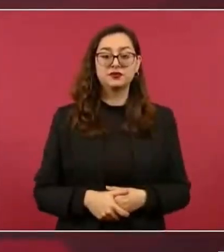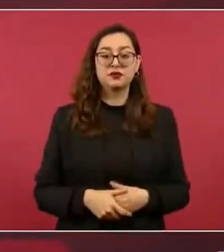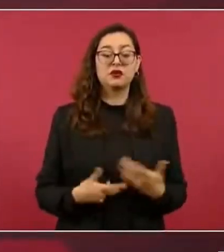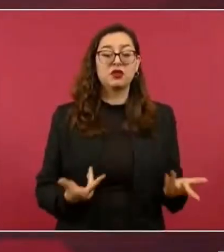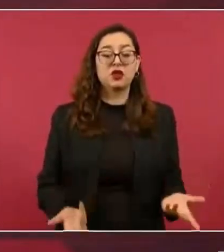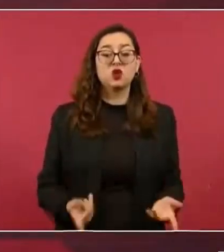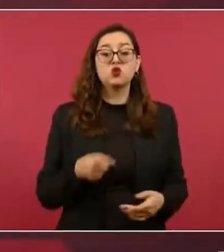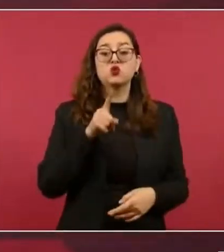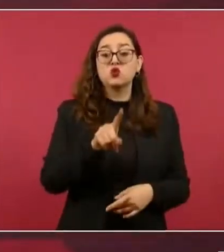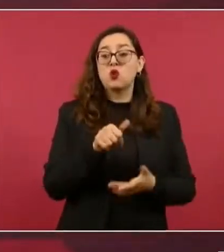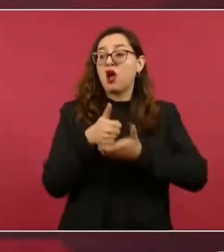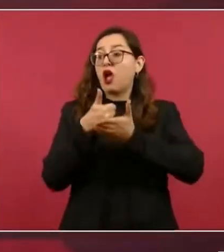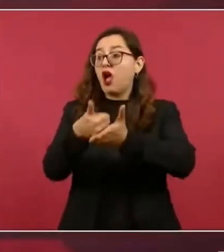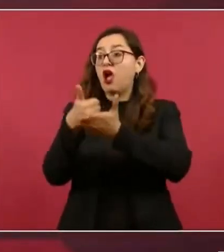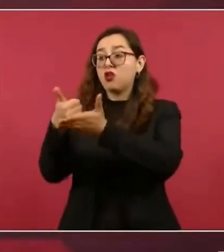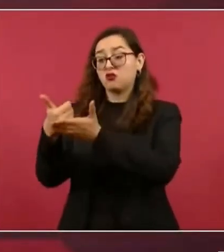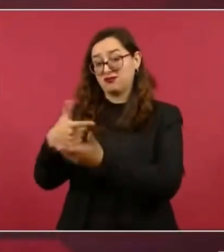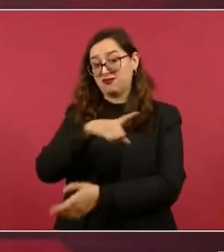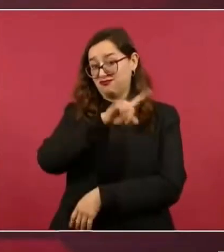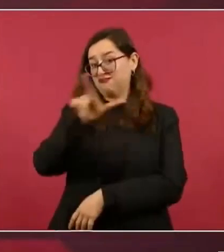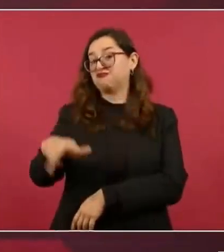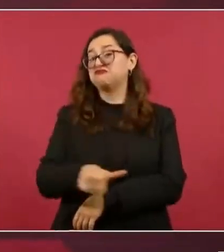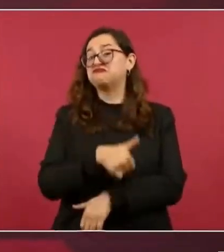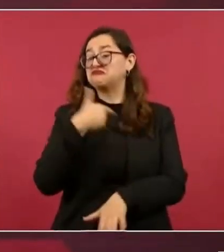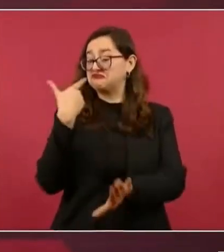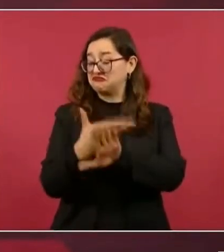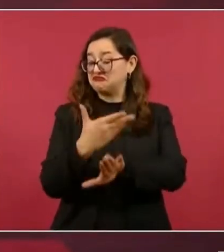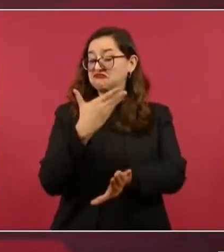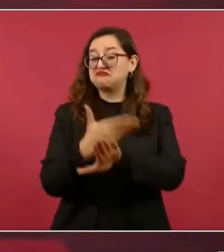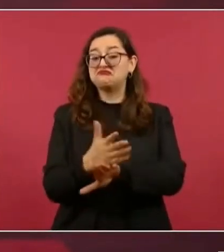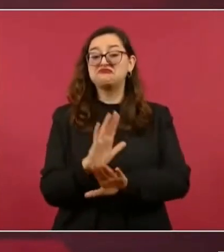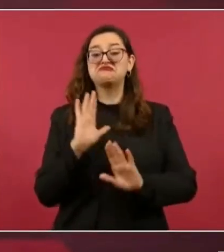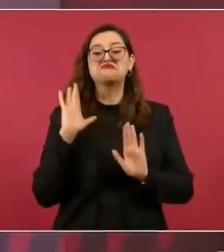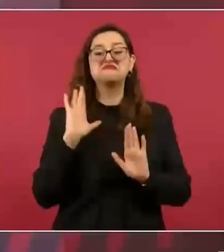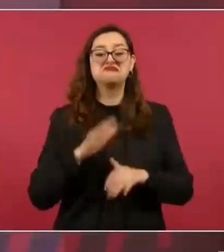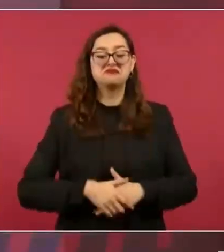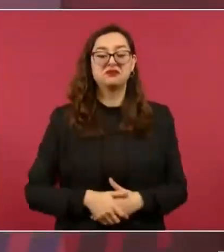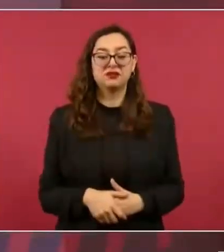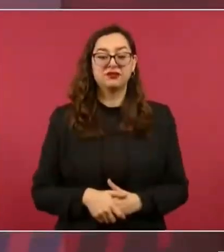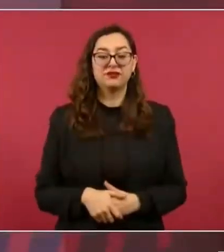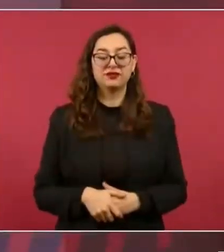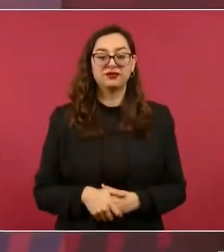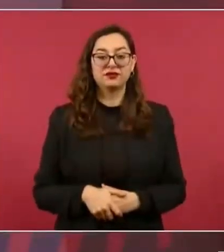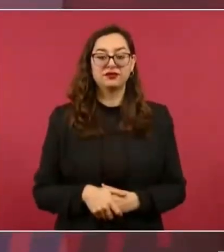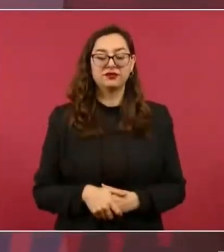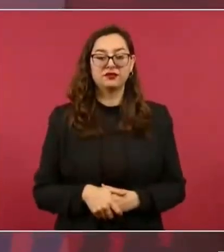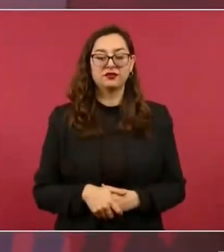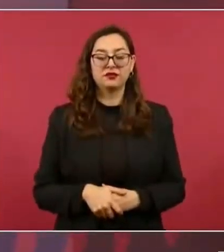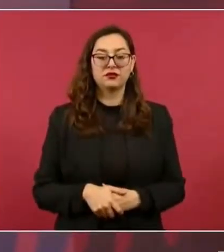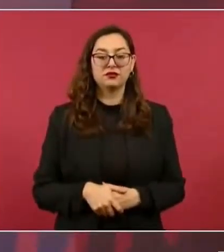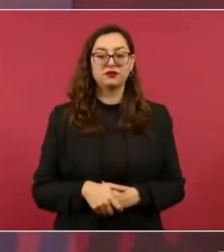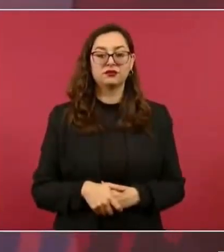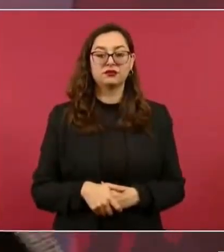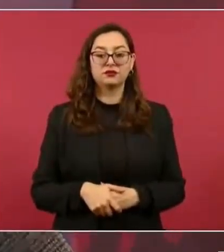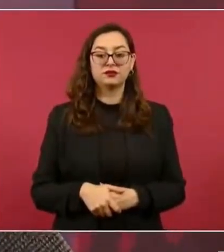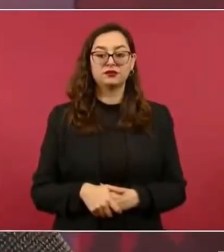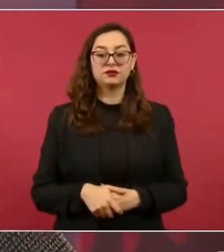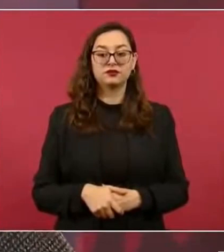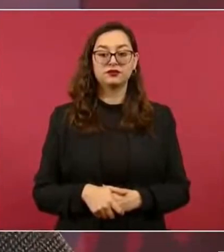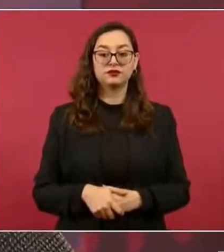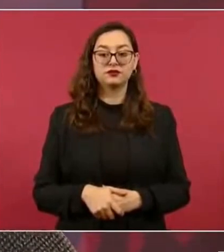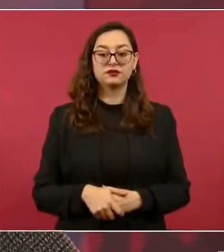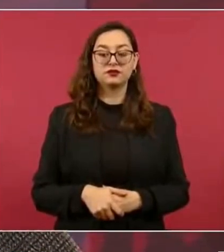termina crucificado y